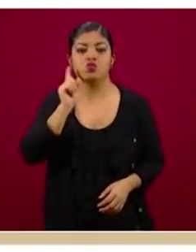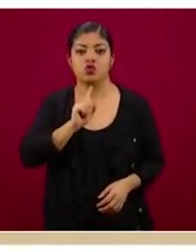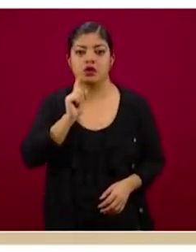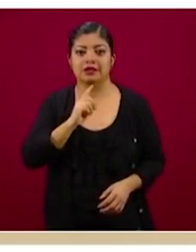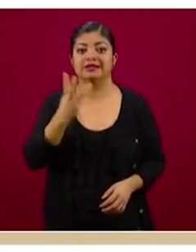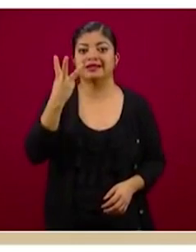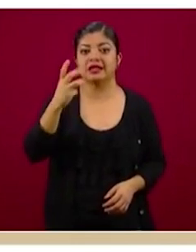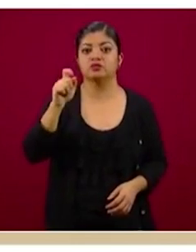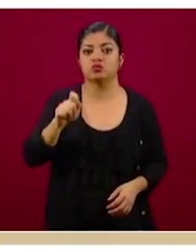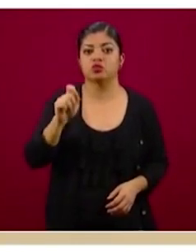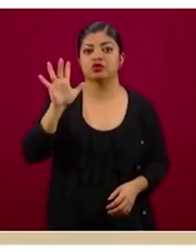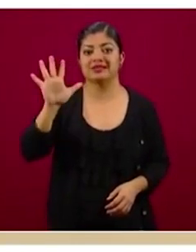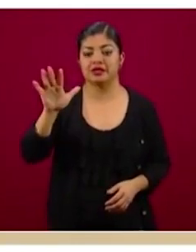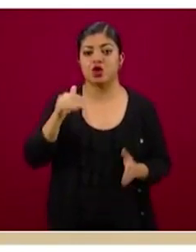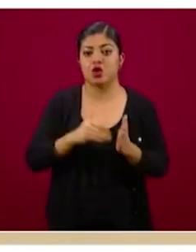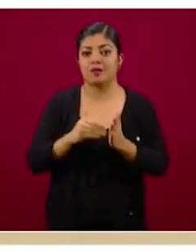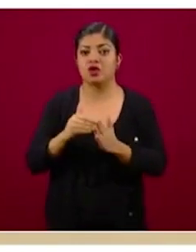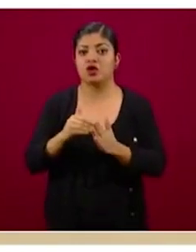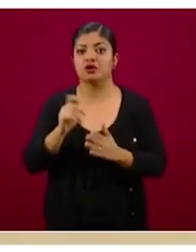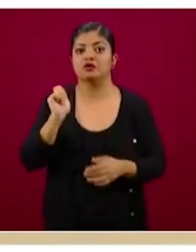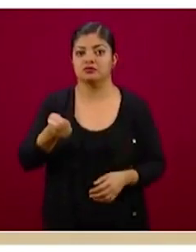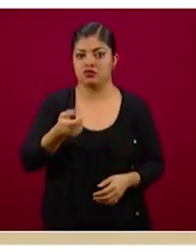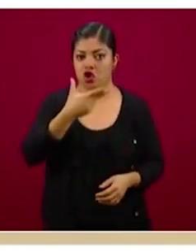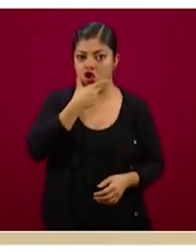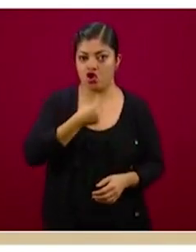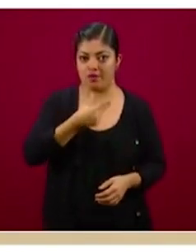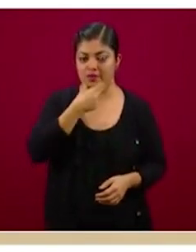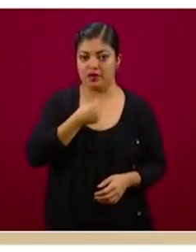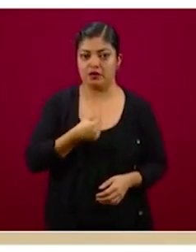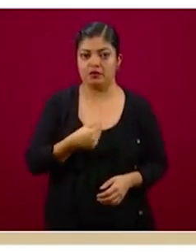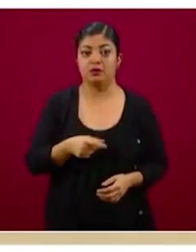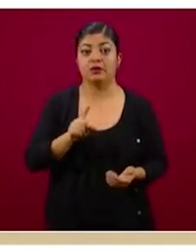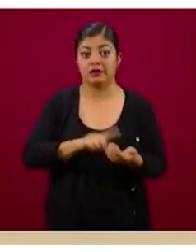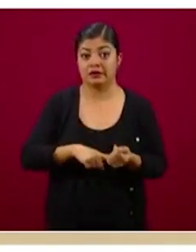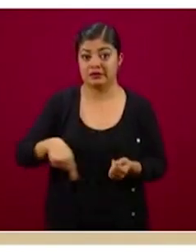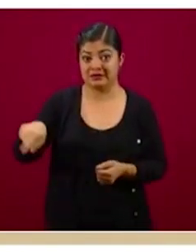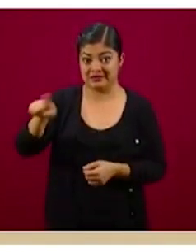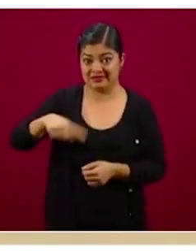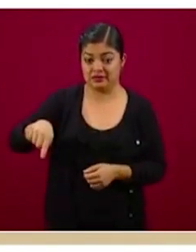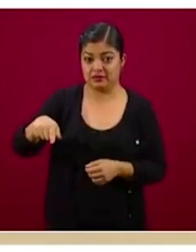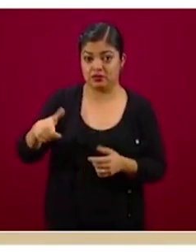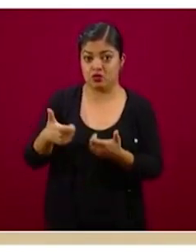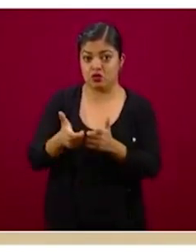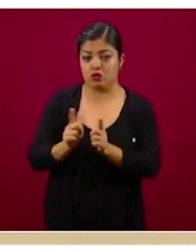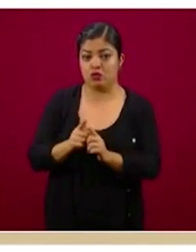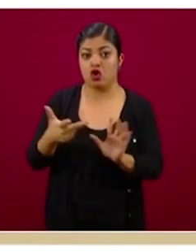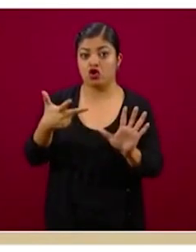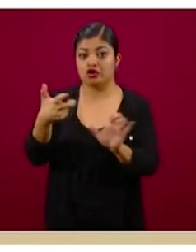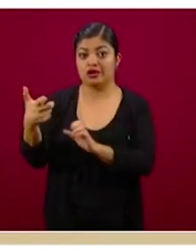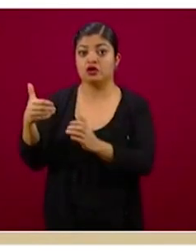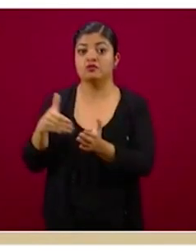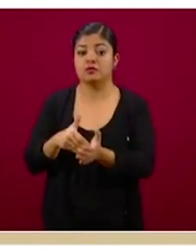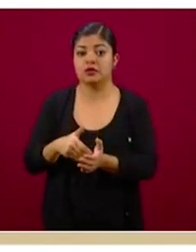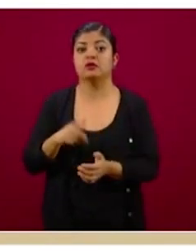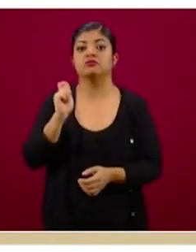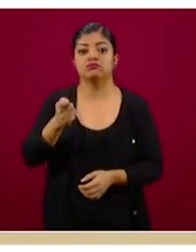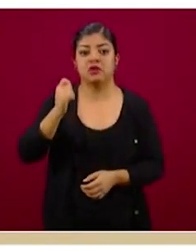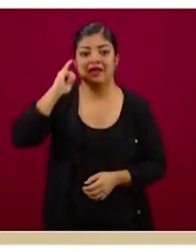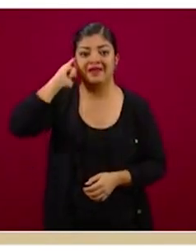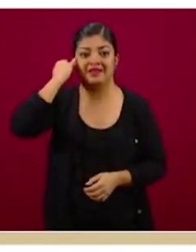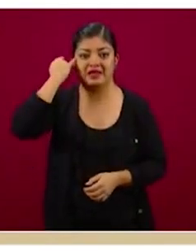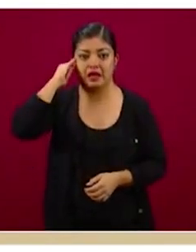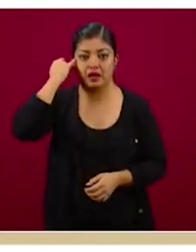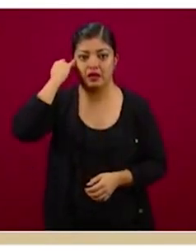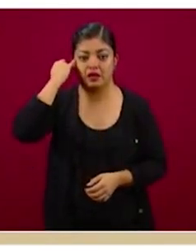3.5 millones son varones, de estos 800 mil son indígenas, entonces tienen una